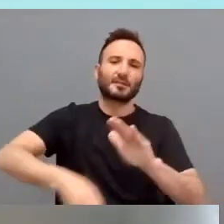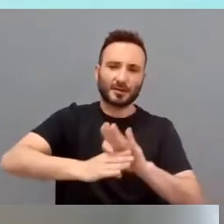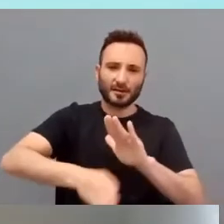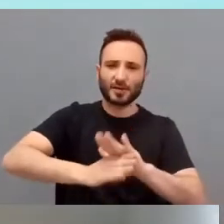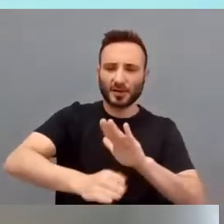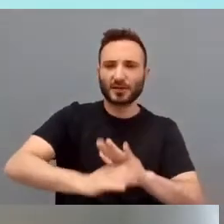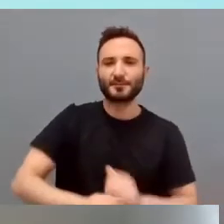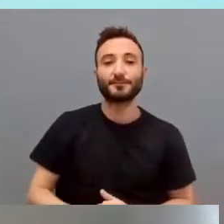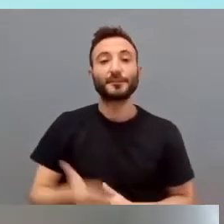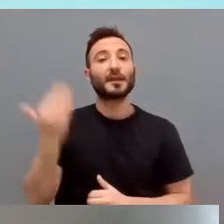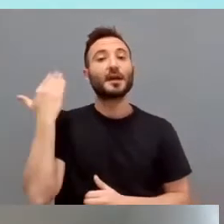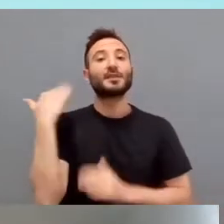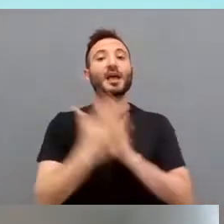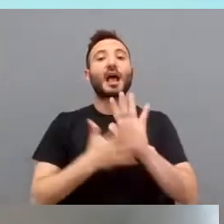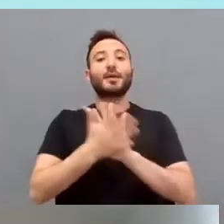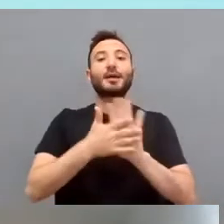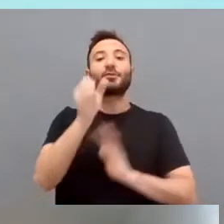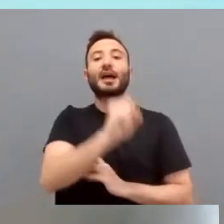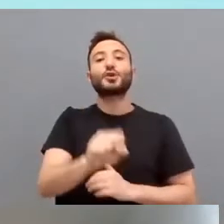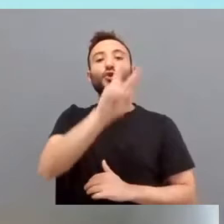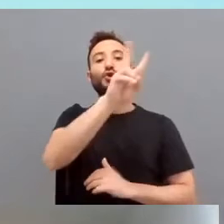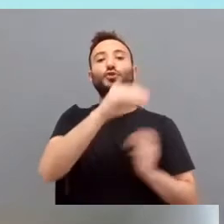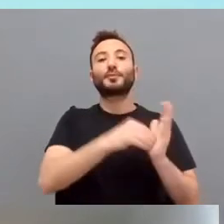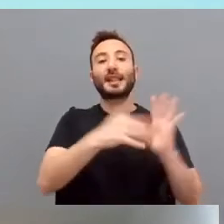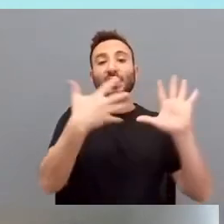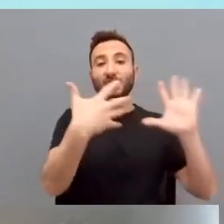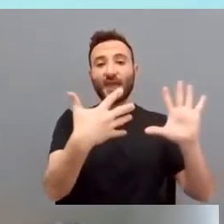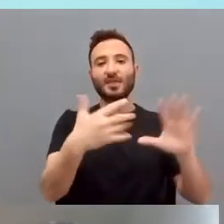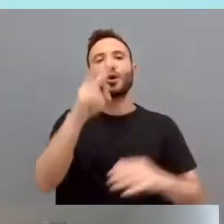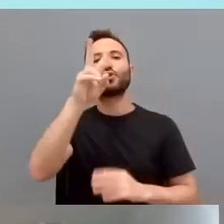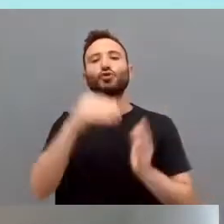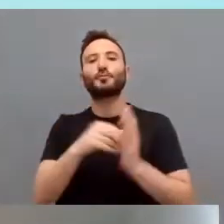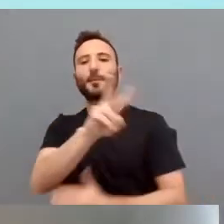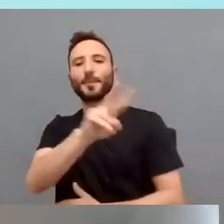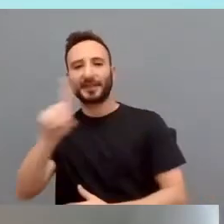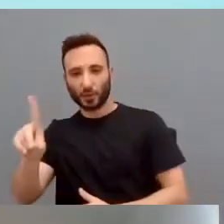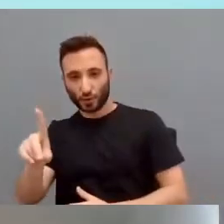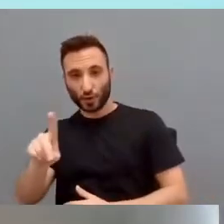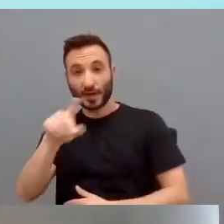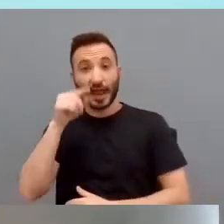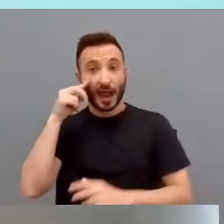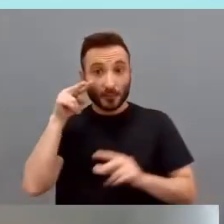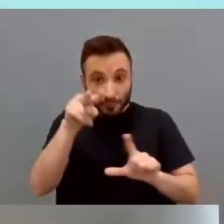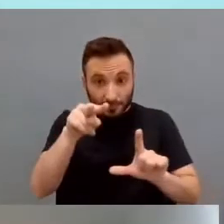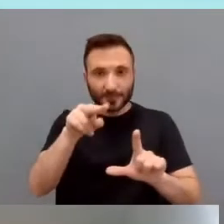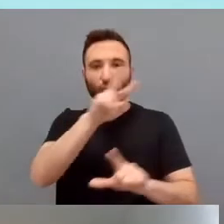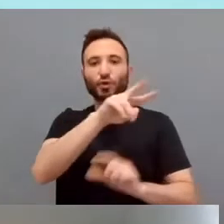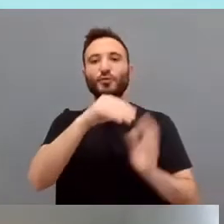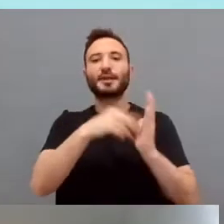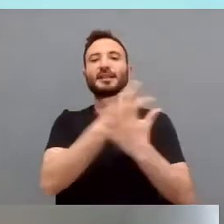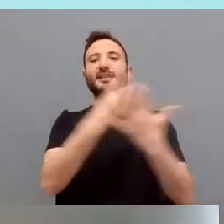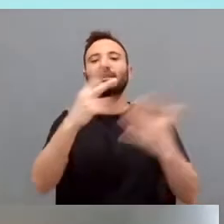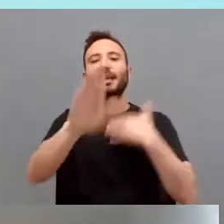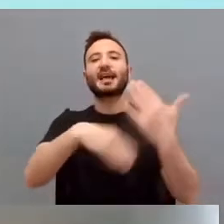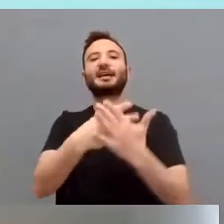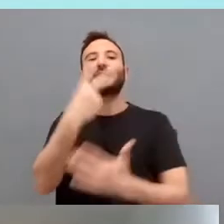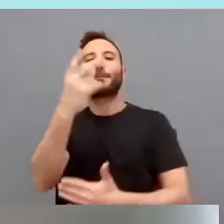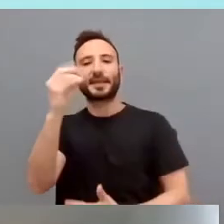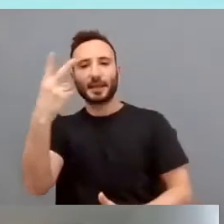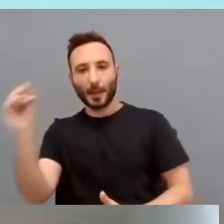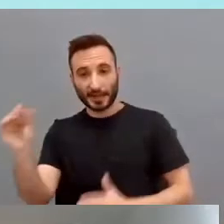Hablábamos antes 2010-2021, vemos ahora 2017-2020, desde ese primer año en que Salamanca